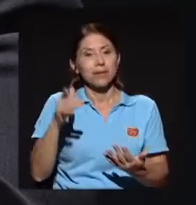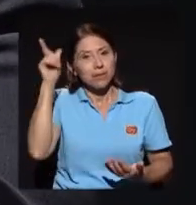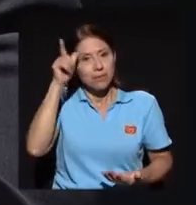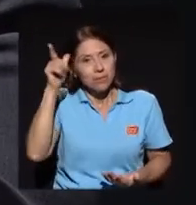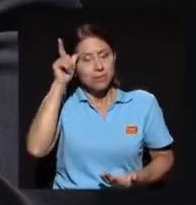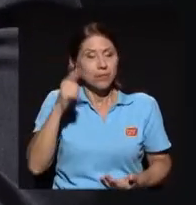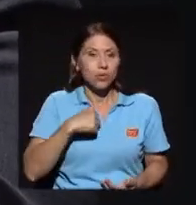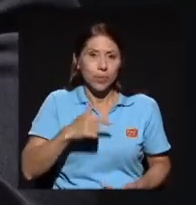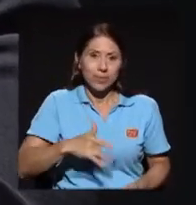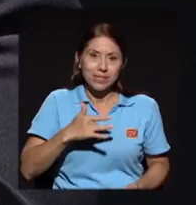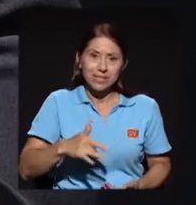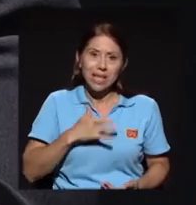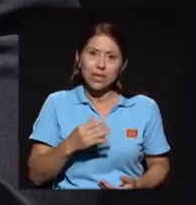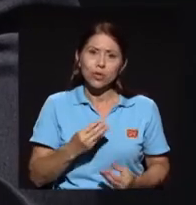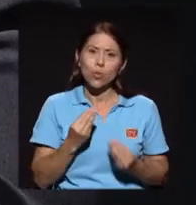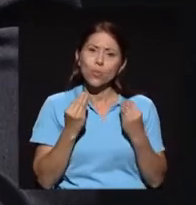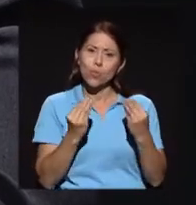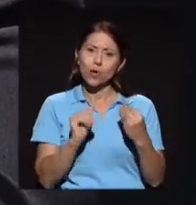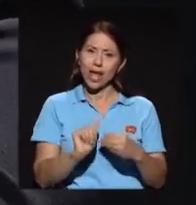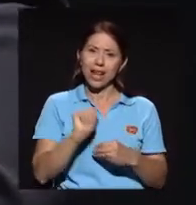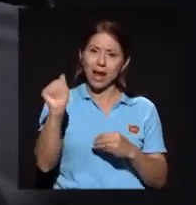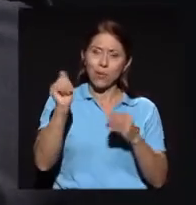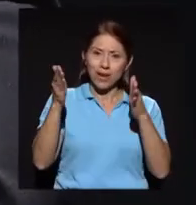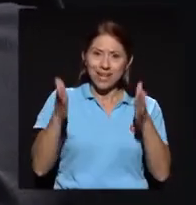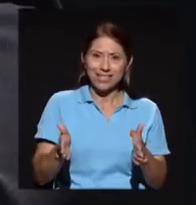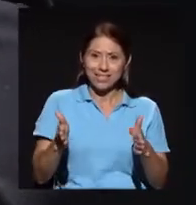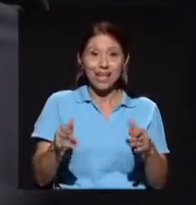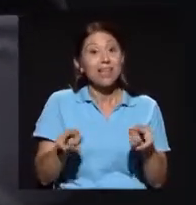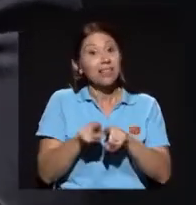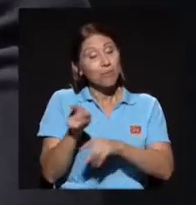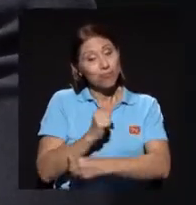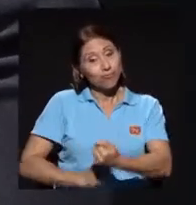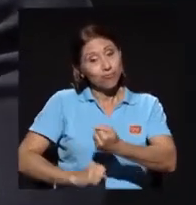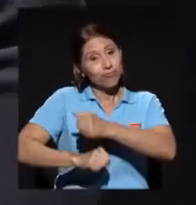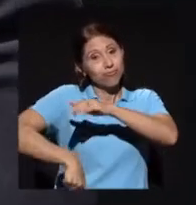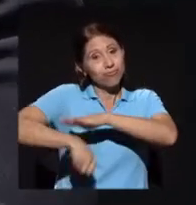muy alajuelense por ello y liguista, además.